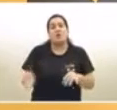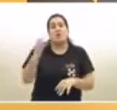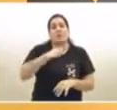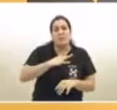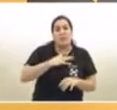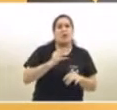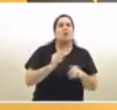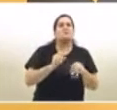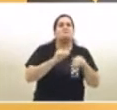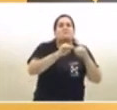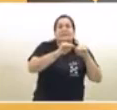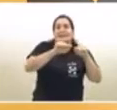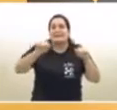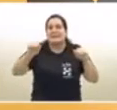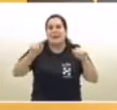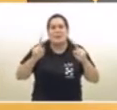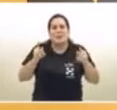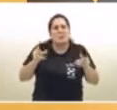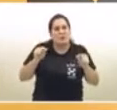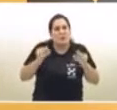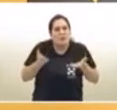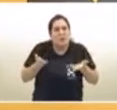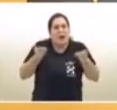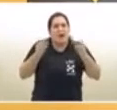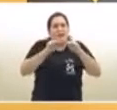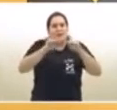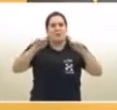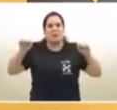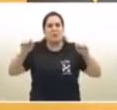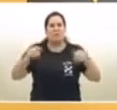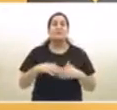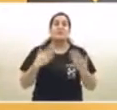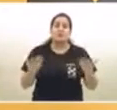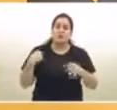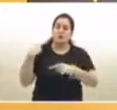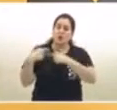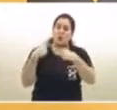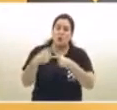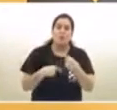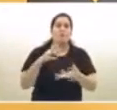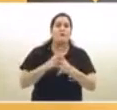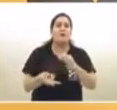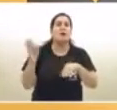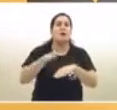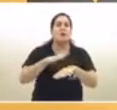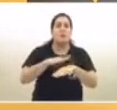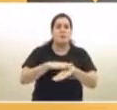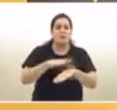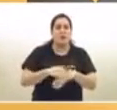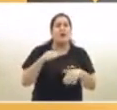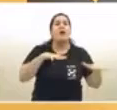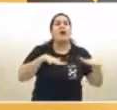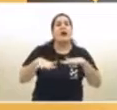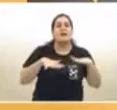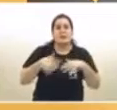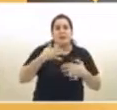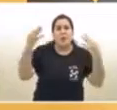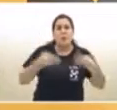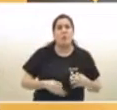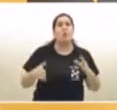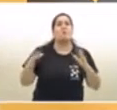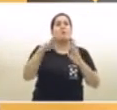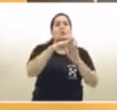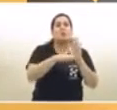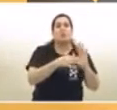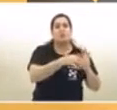Buenos Aires. Por eso les pido a todos que sigamos con muchísima responsabilidad. Que cada actividad cumpla con sus protocolos. Que cada